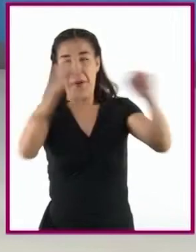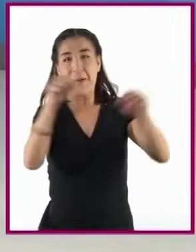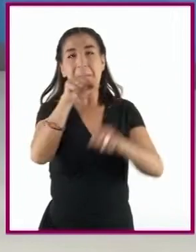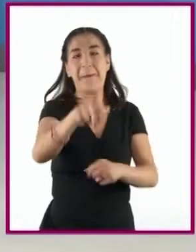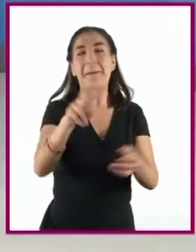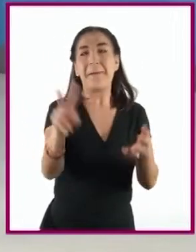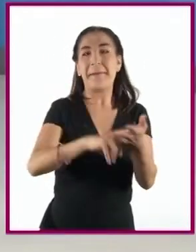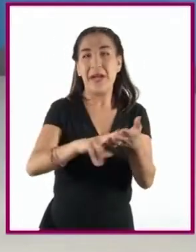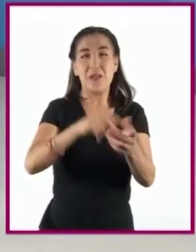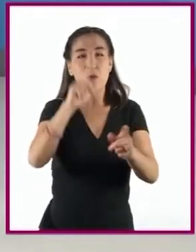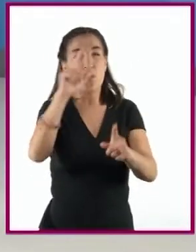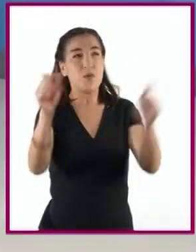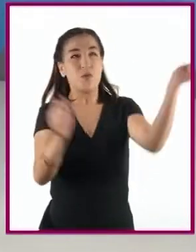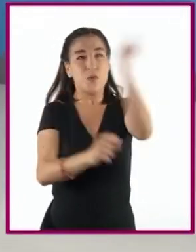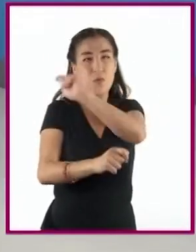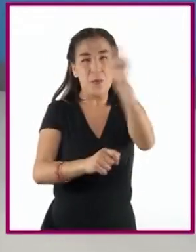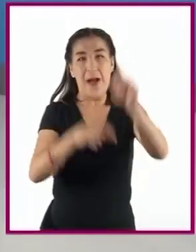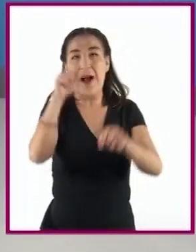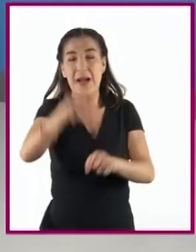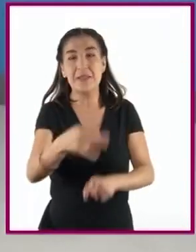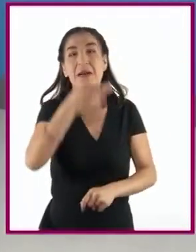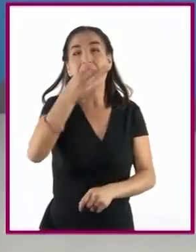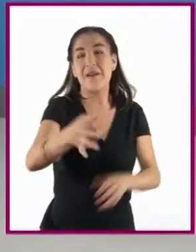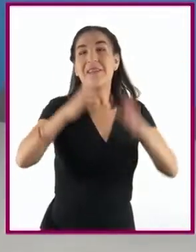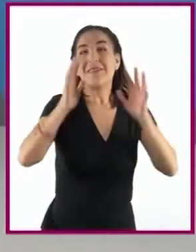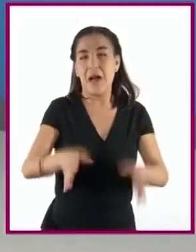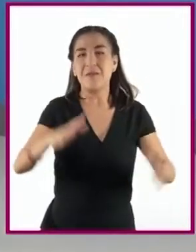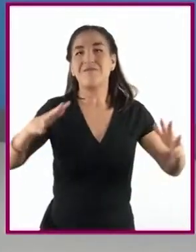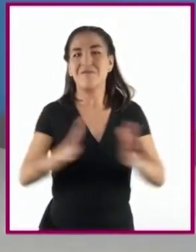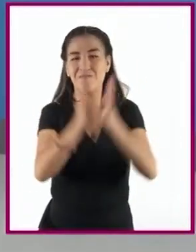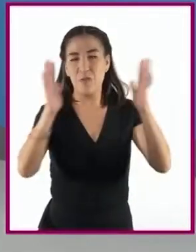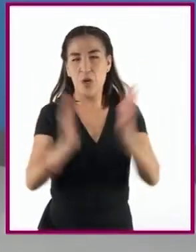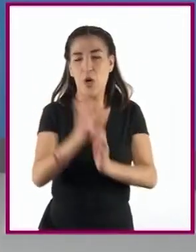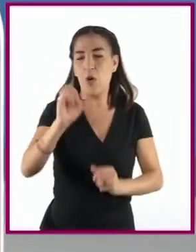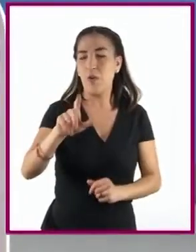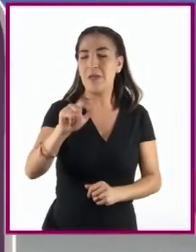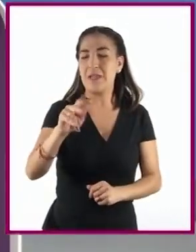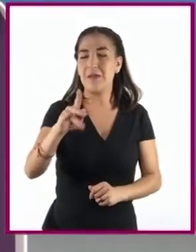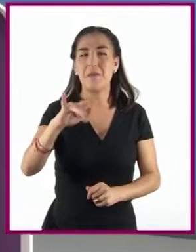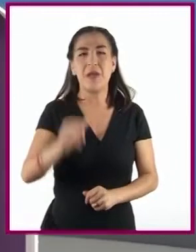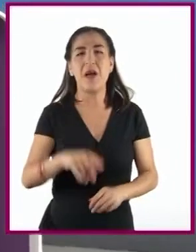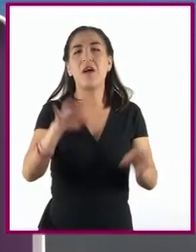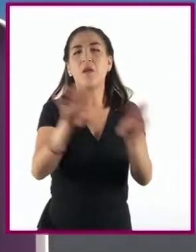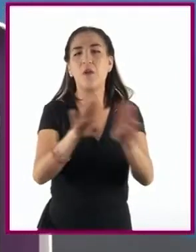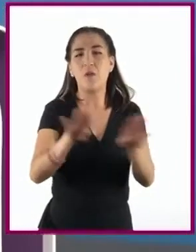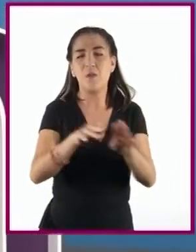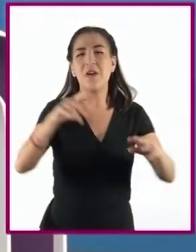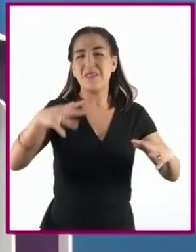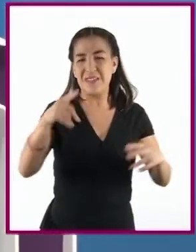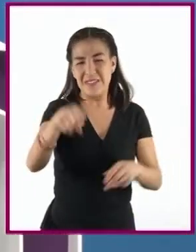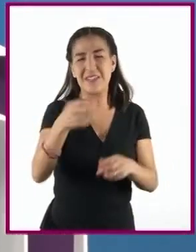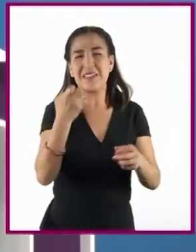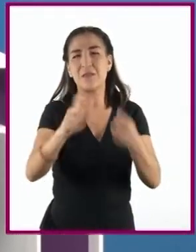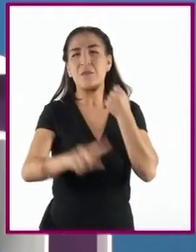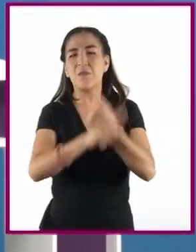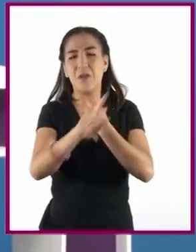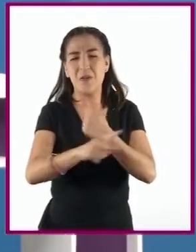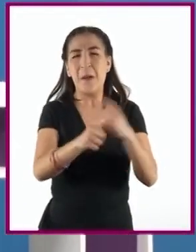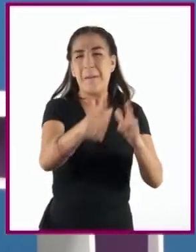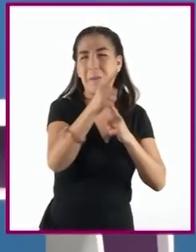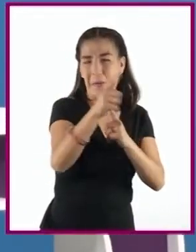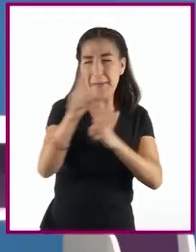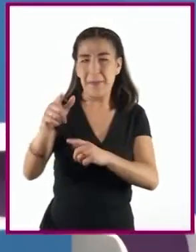fueron la señal para que elementos del Batallón Olimpia, vestidos de civil, iniciaran el fuego esta tarde contra